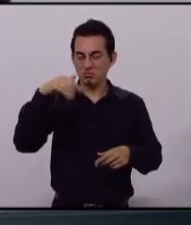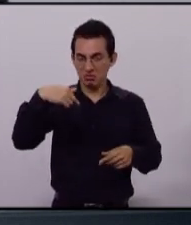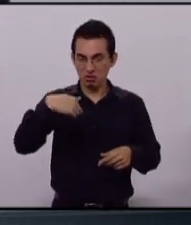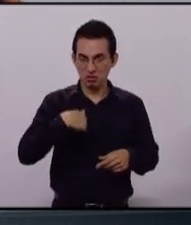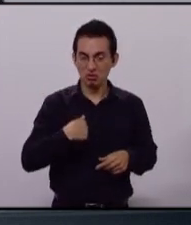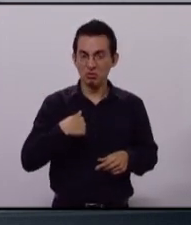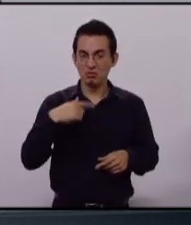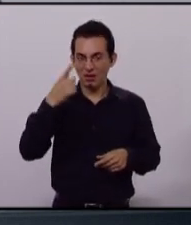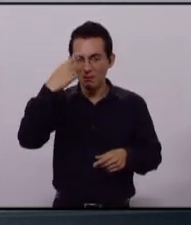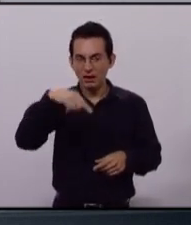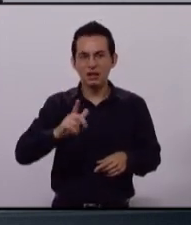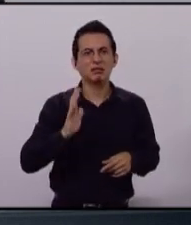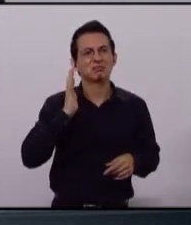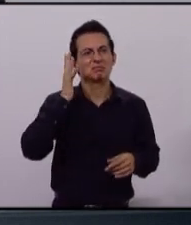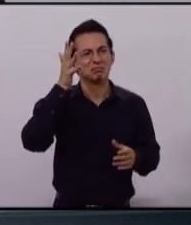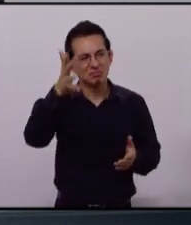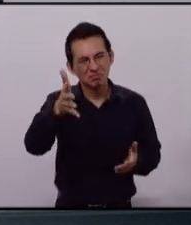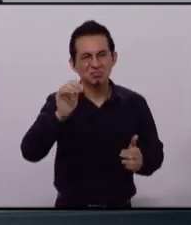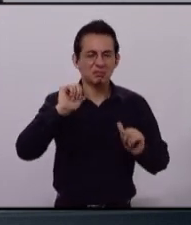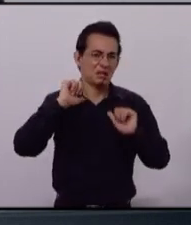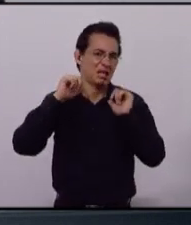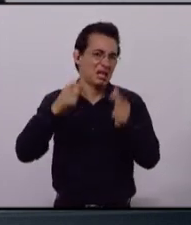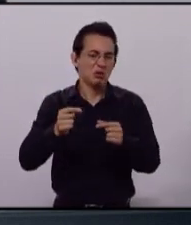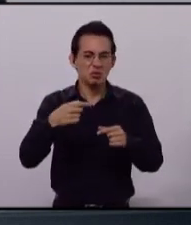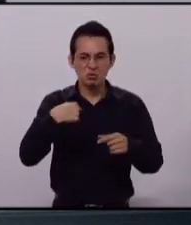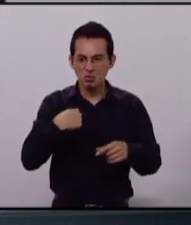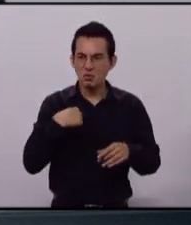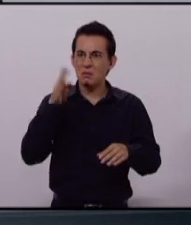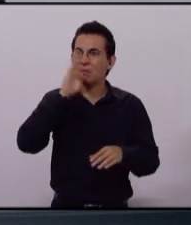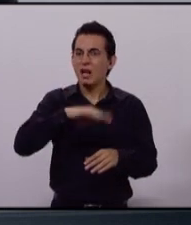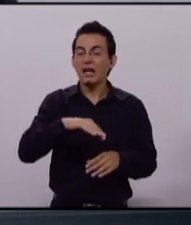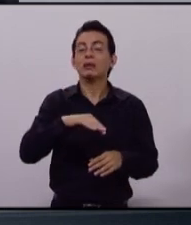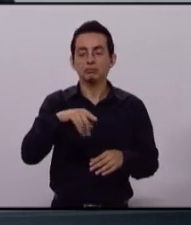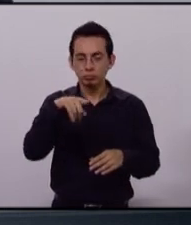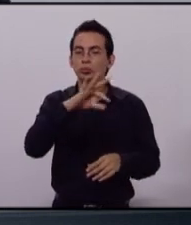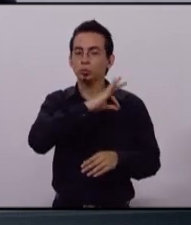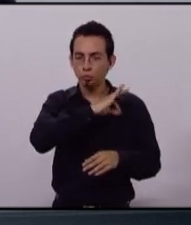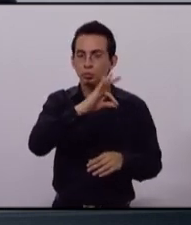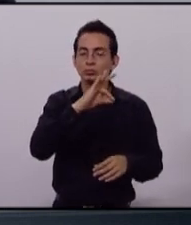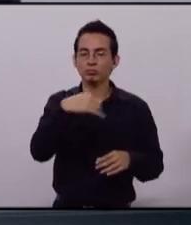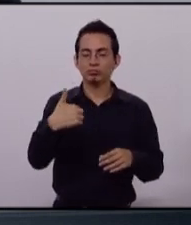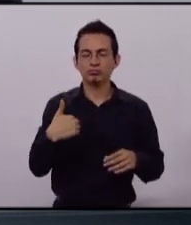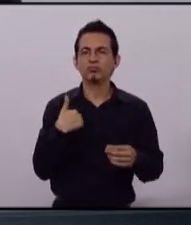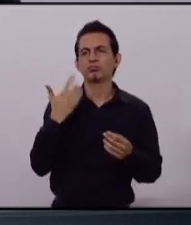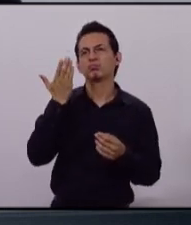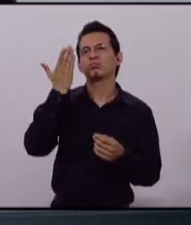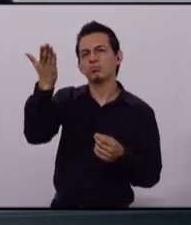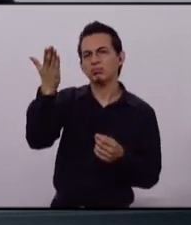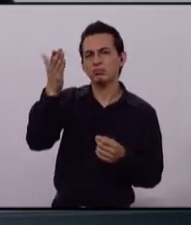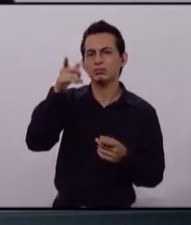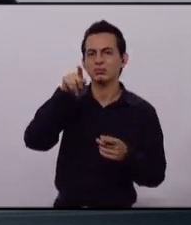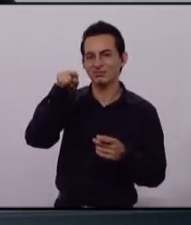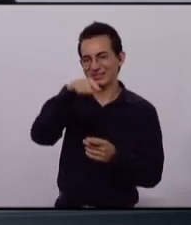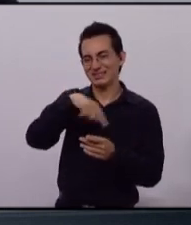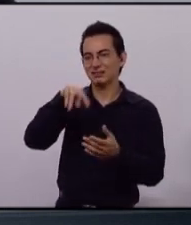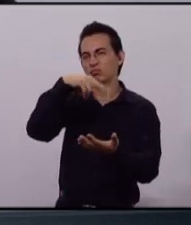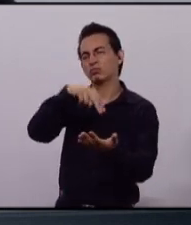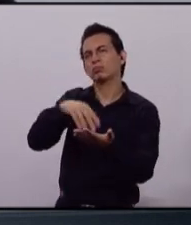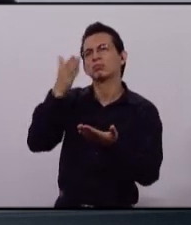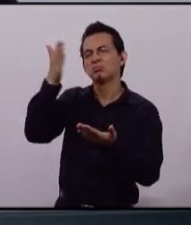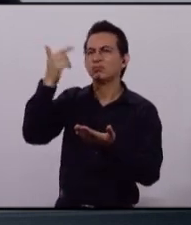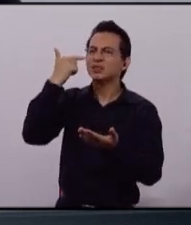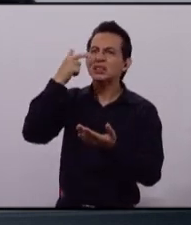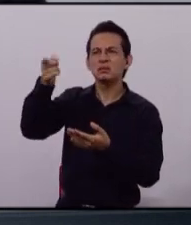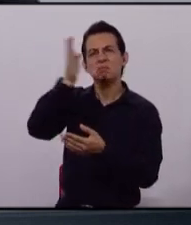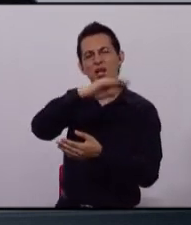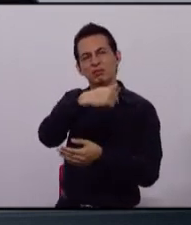afectar en tu seguridad, posteriormente tú la puedas pedir a esta organización,